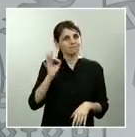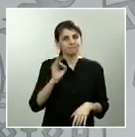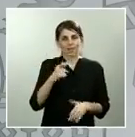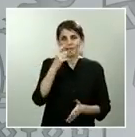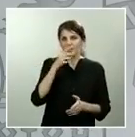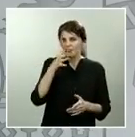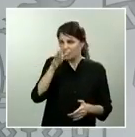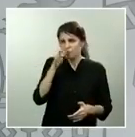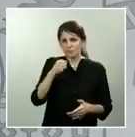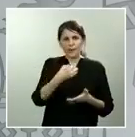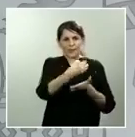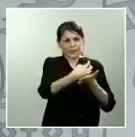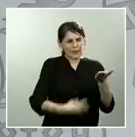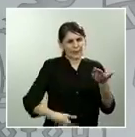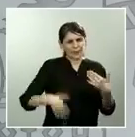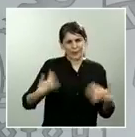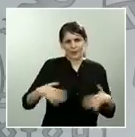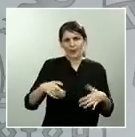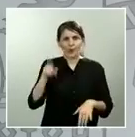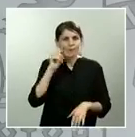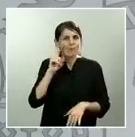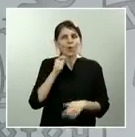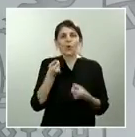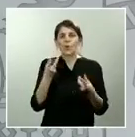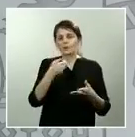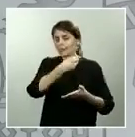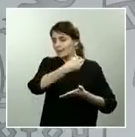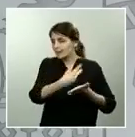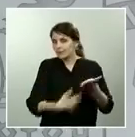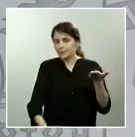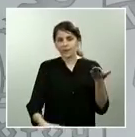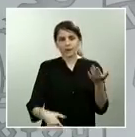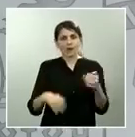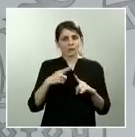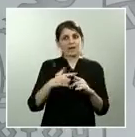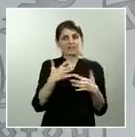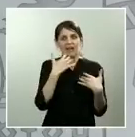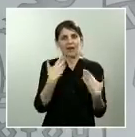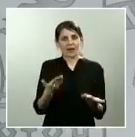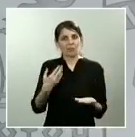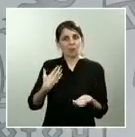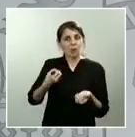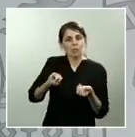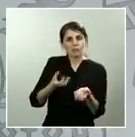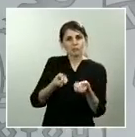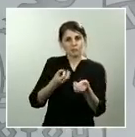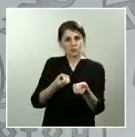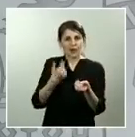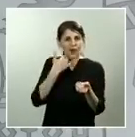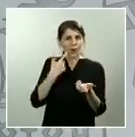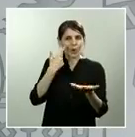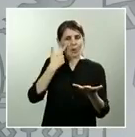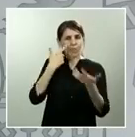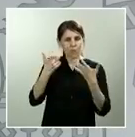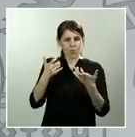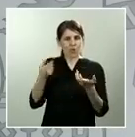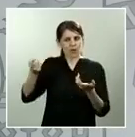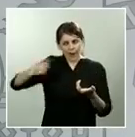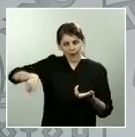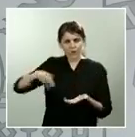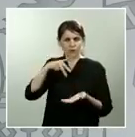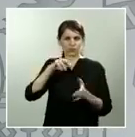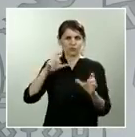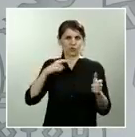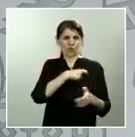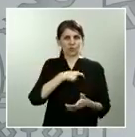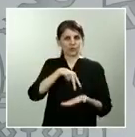directamente algún caso, algún ejemplo, que pueda ser especialmente llamativo respecto a esta cuestión. Pero el compromiso